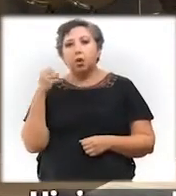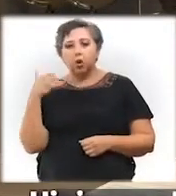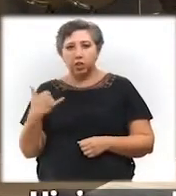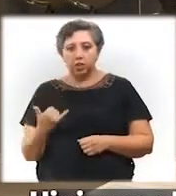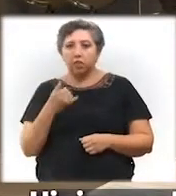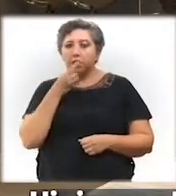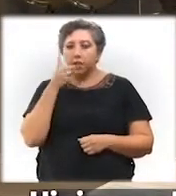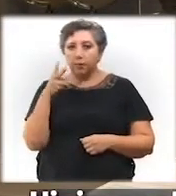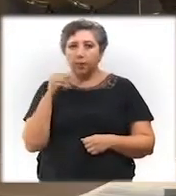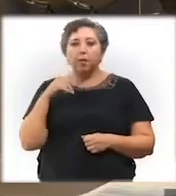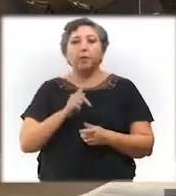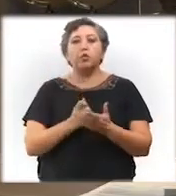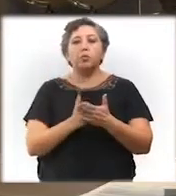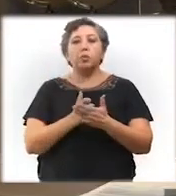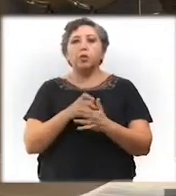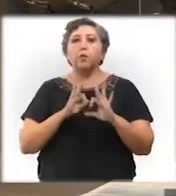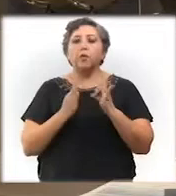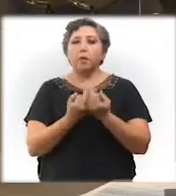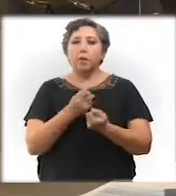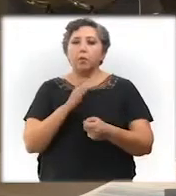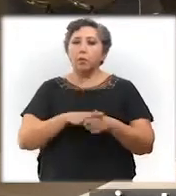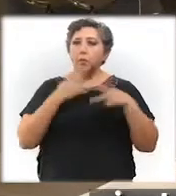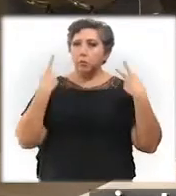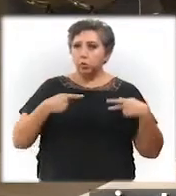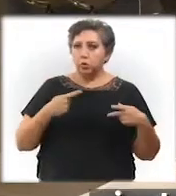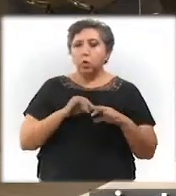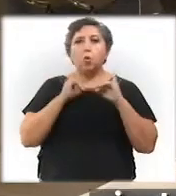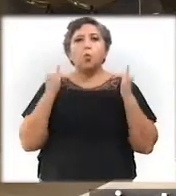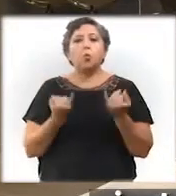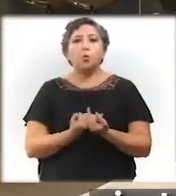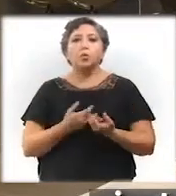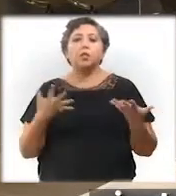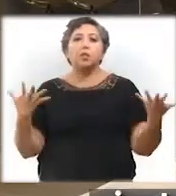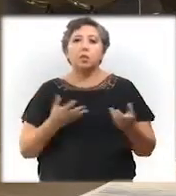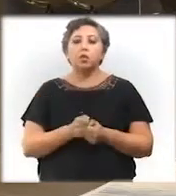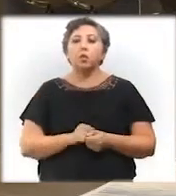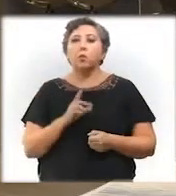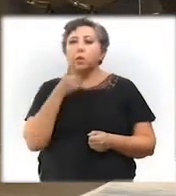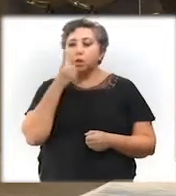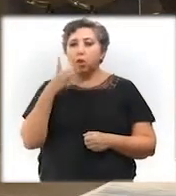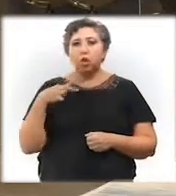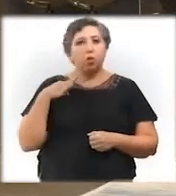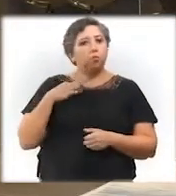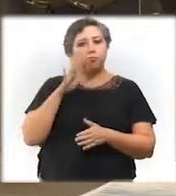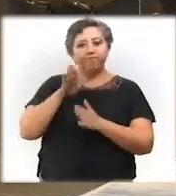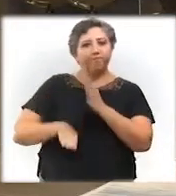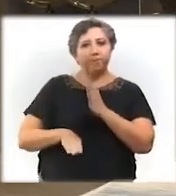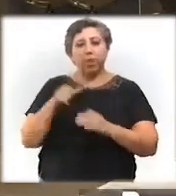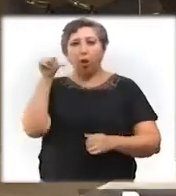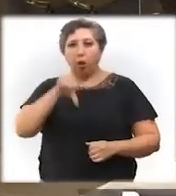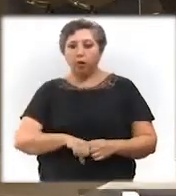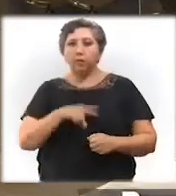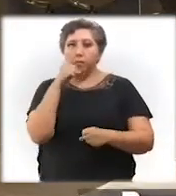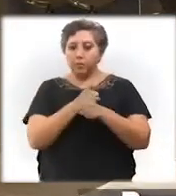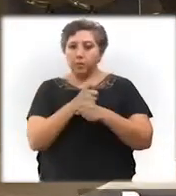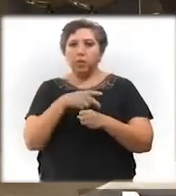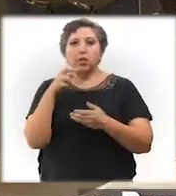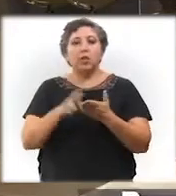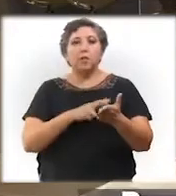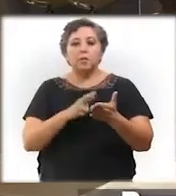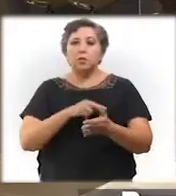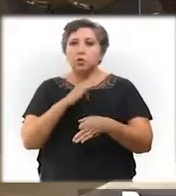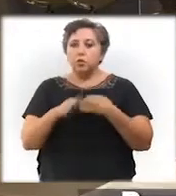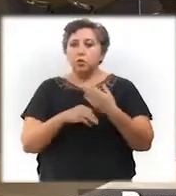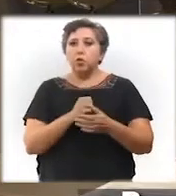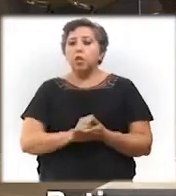Consejo Consultivo del Presupuesto, conformado por Ciudadanos, y juntos fuimos acabando con los lujos en el gobierno. Hoy somos primeros en rendición de cuentas